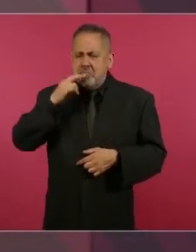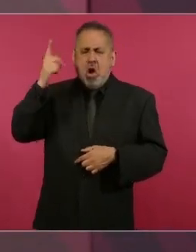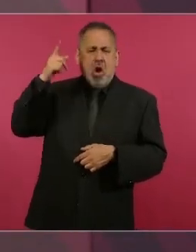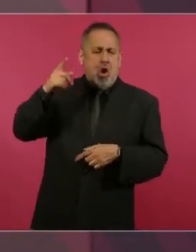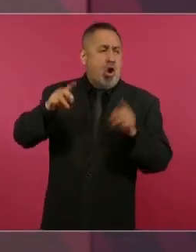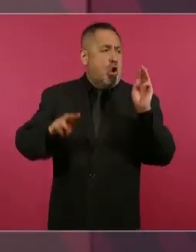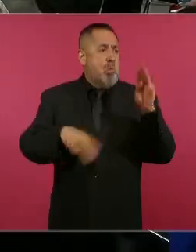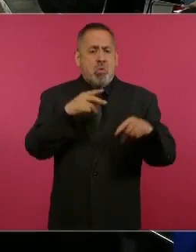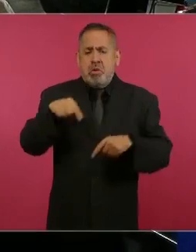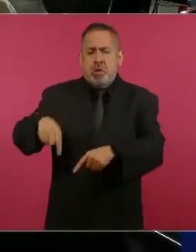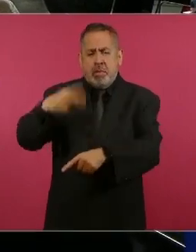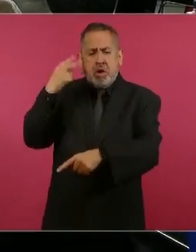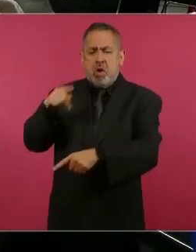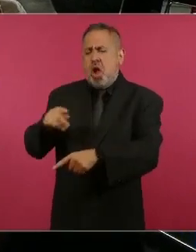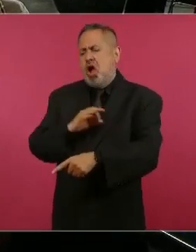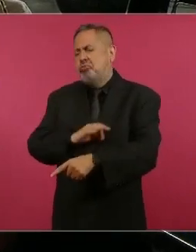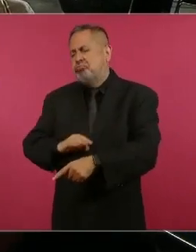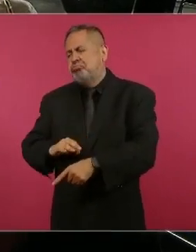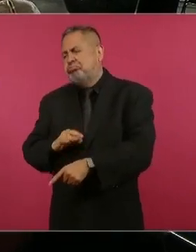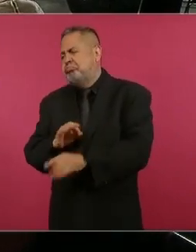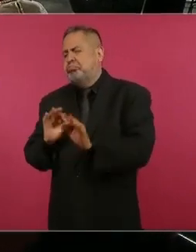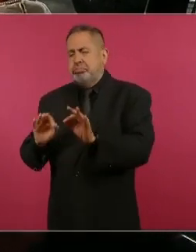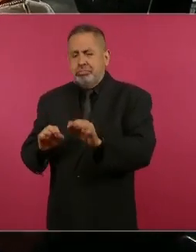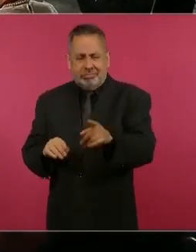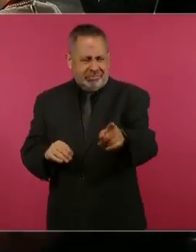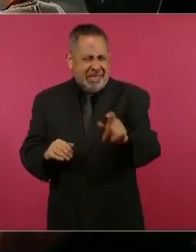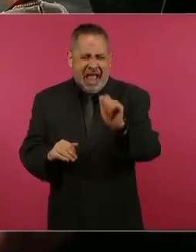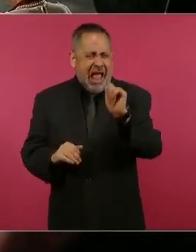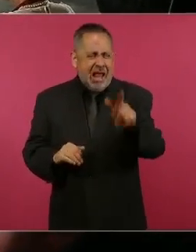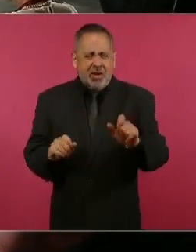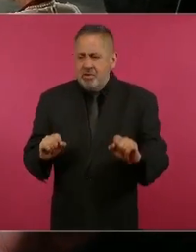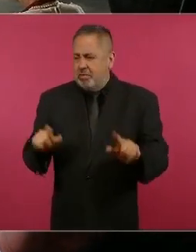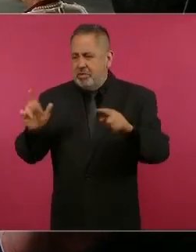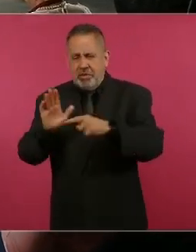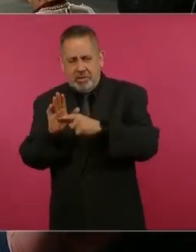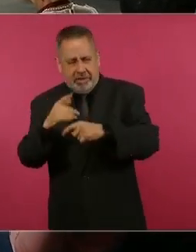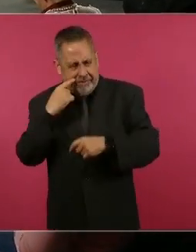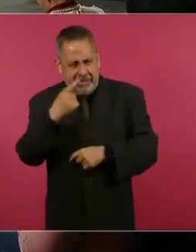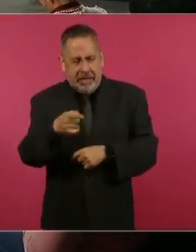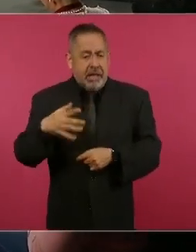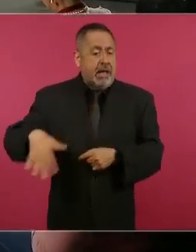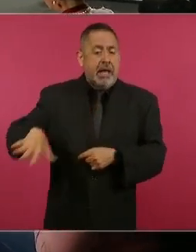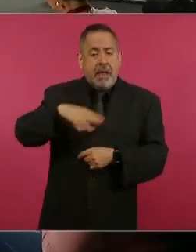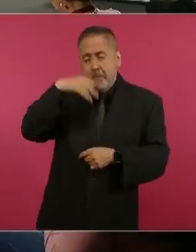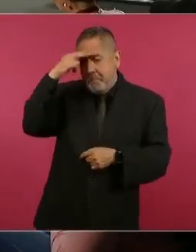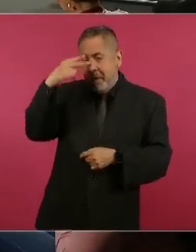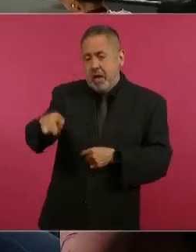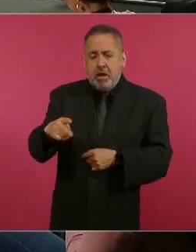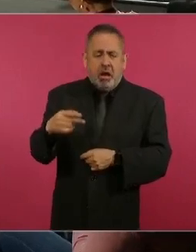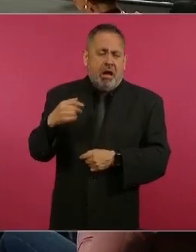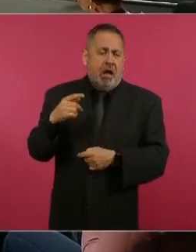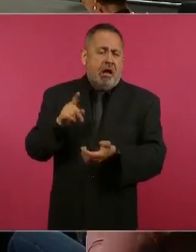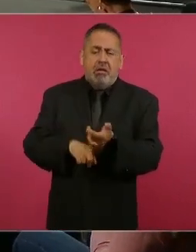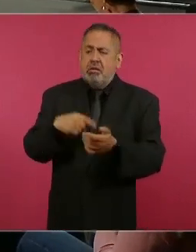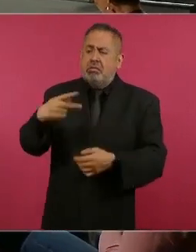¿No tienes ahí algún dato? sobre felicidad